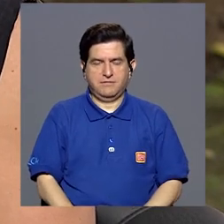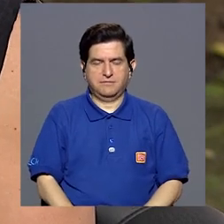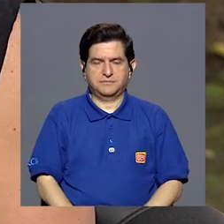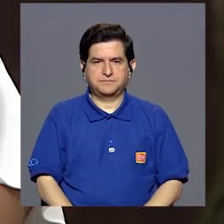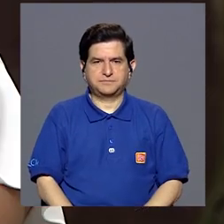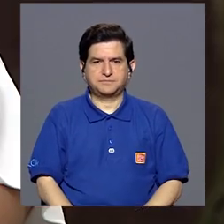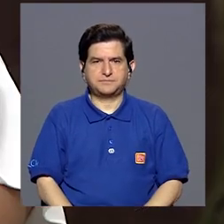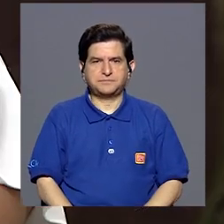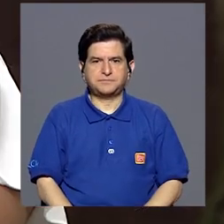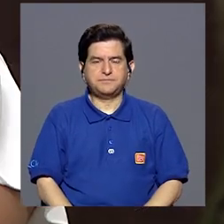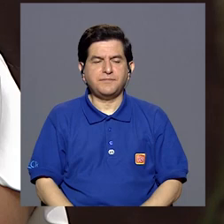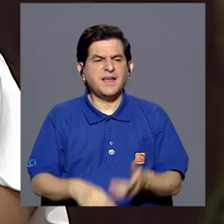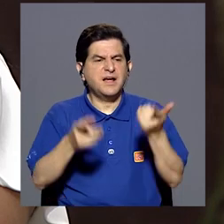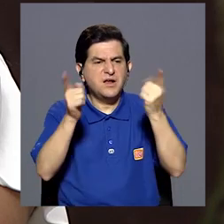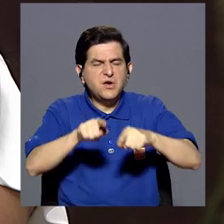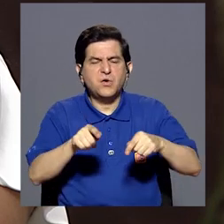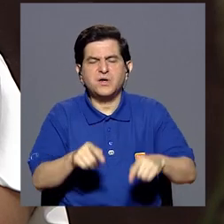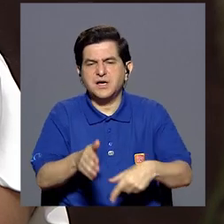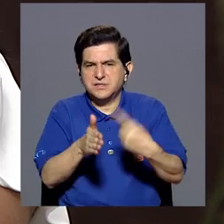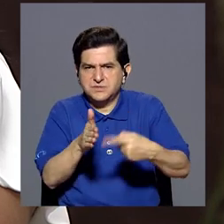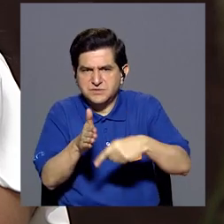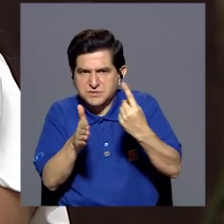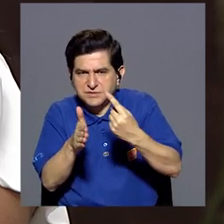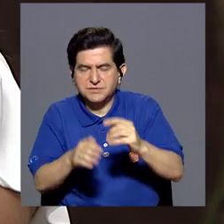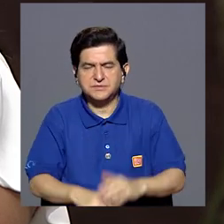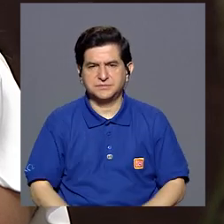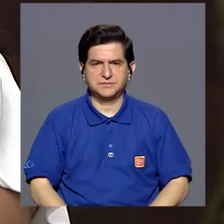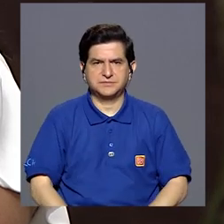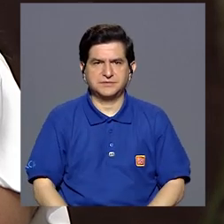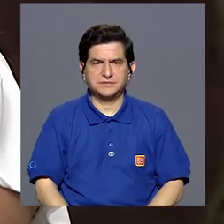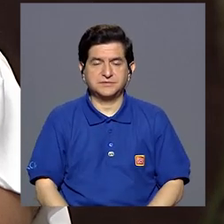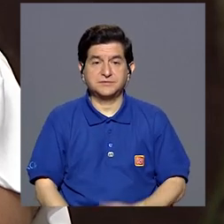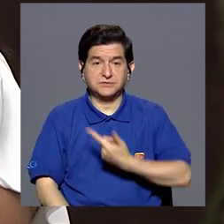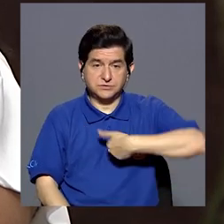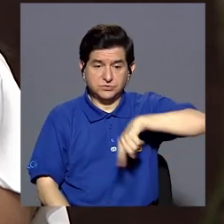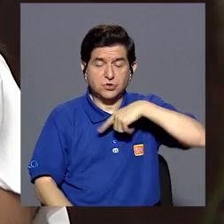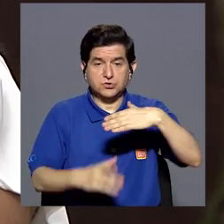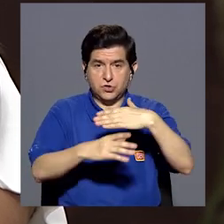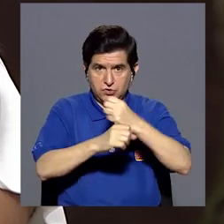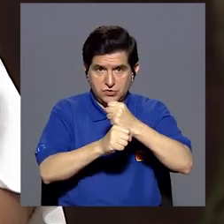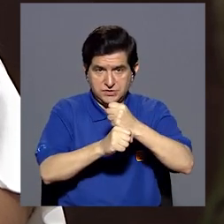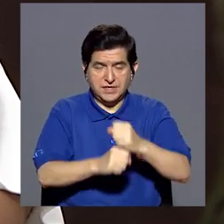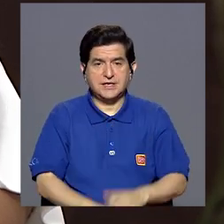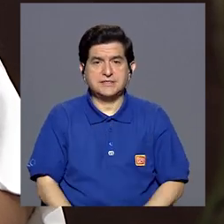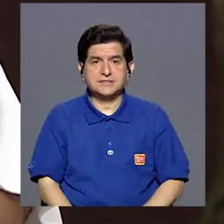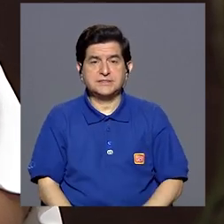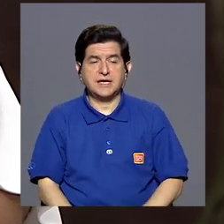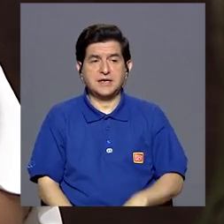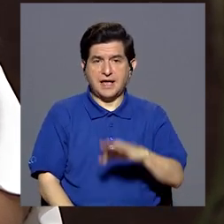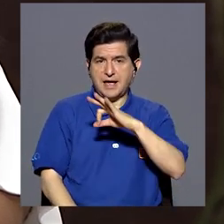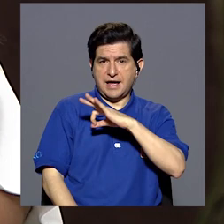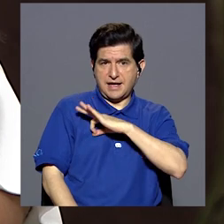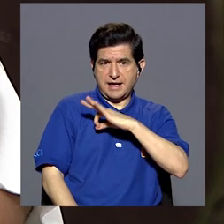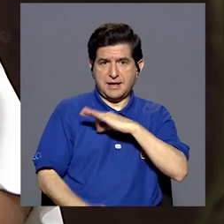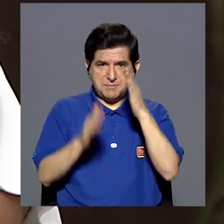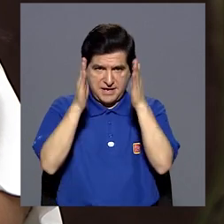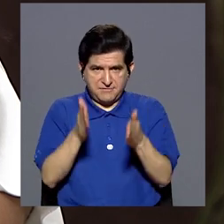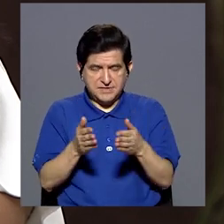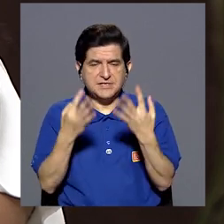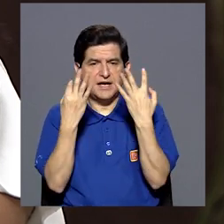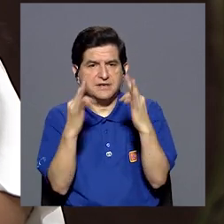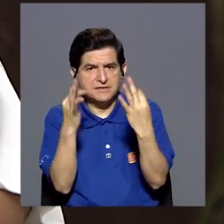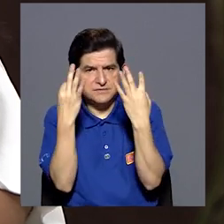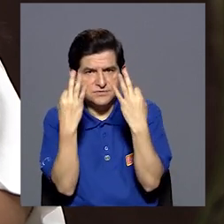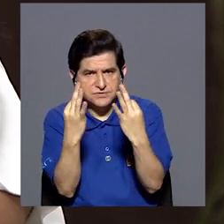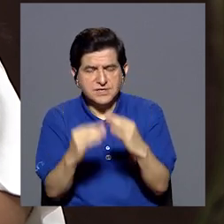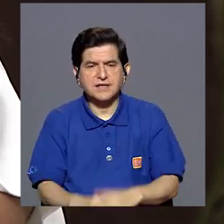Sí, lo que ha pasado muchas veces es que lo que hacemos, digamos, al menos en los que son beneficiarios, tratamos